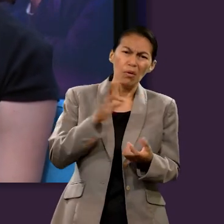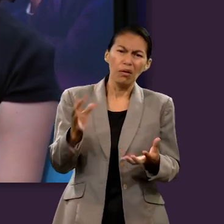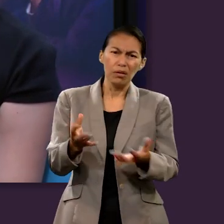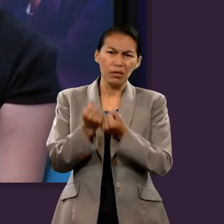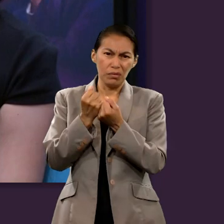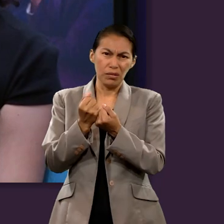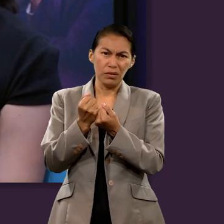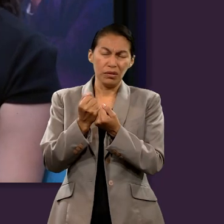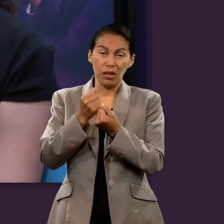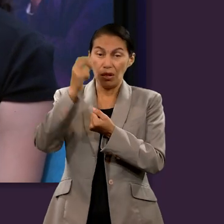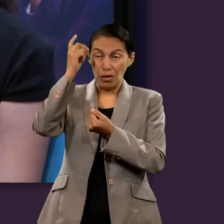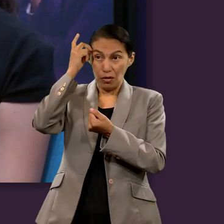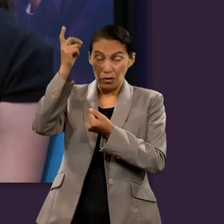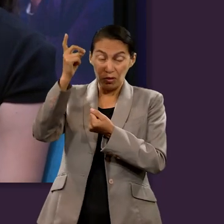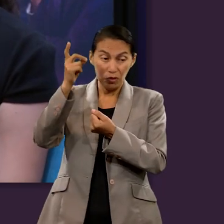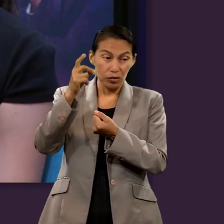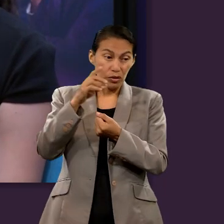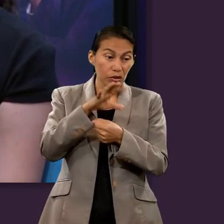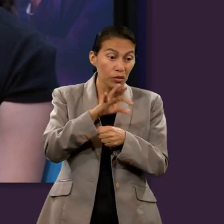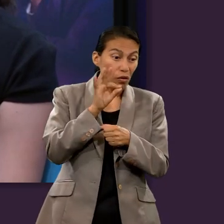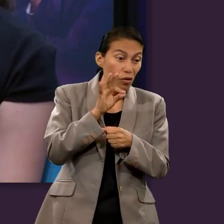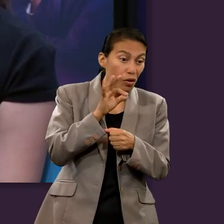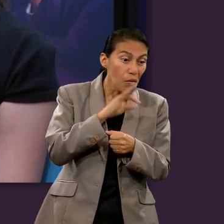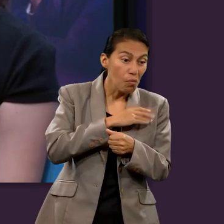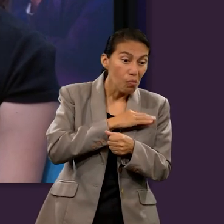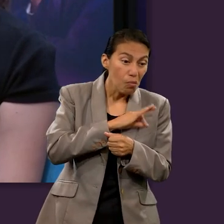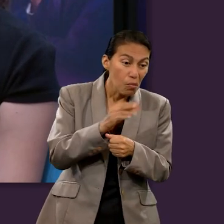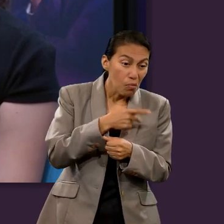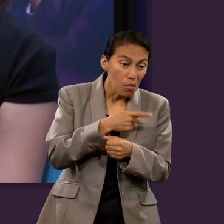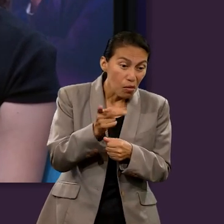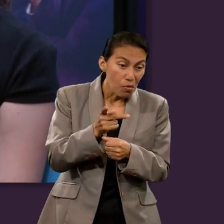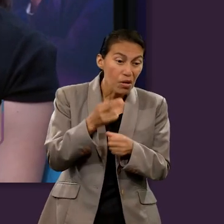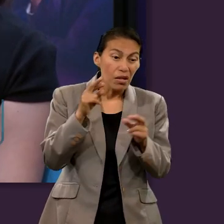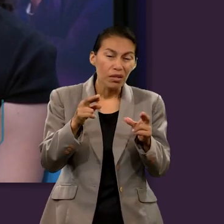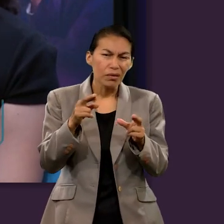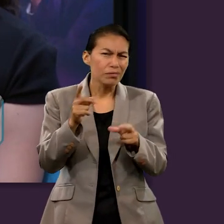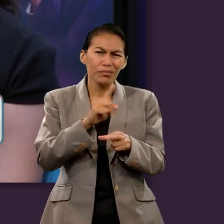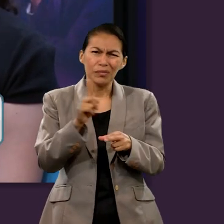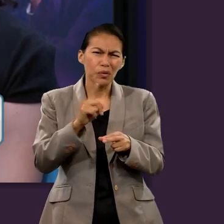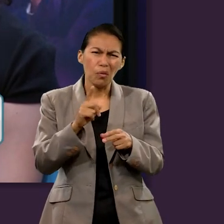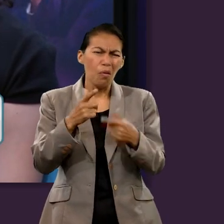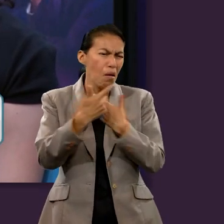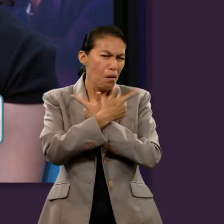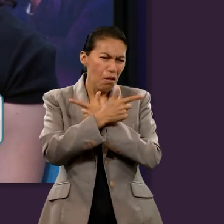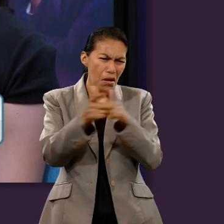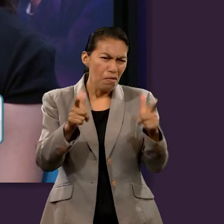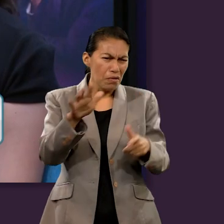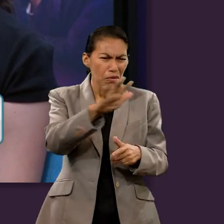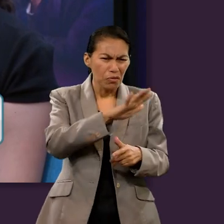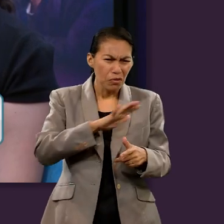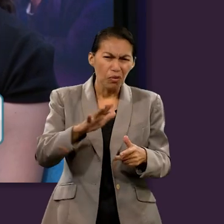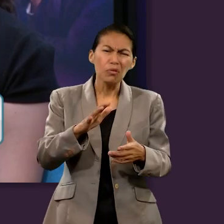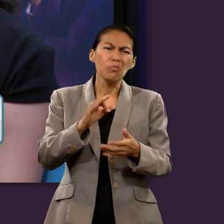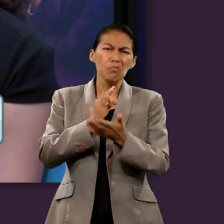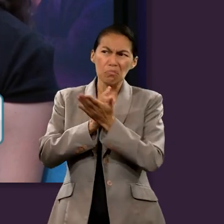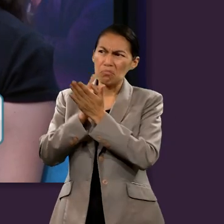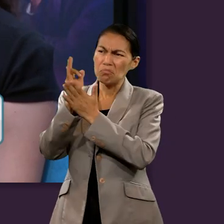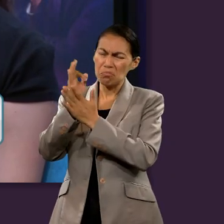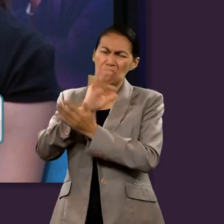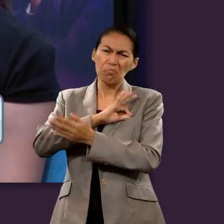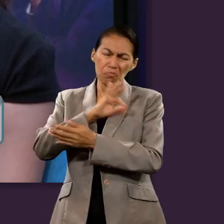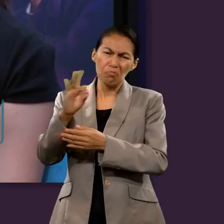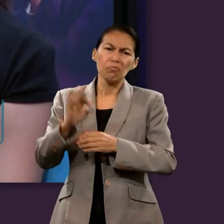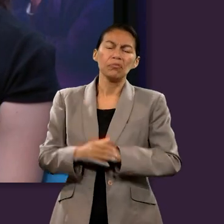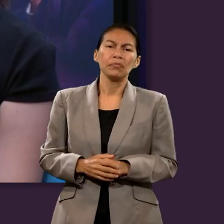ricos, o perecieran, como en este caso la parábola del rico. Entonces, no hay diferencia según estatus social para la